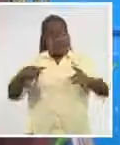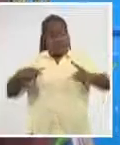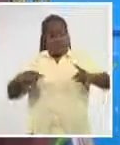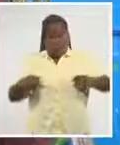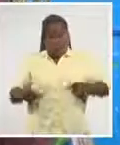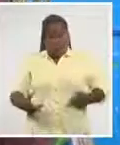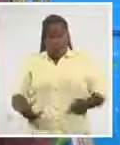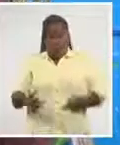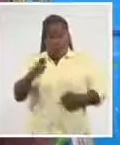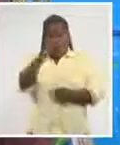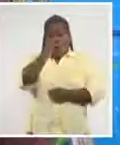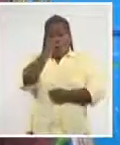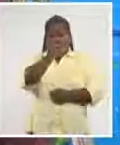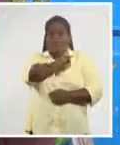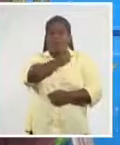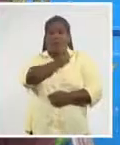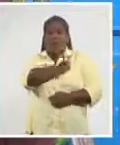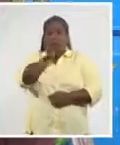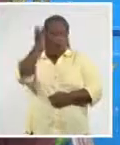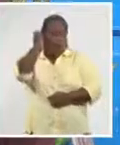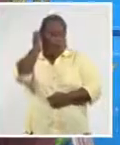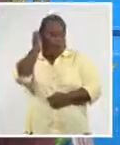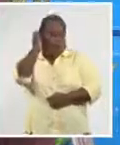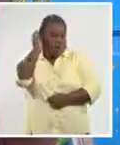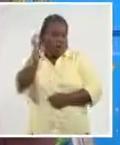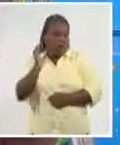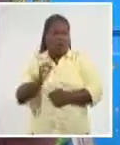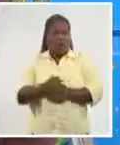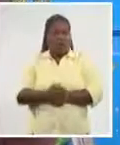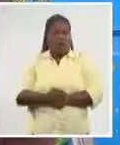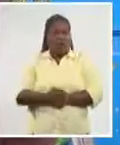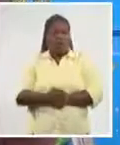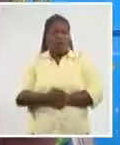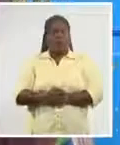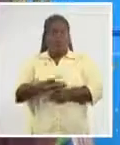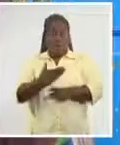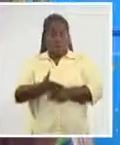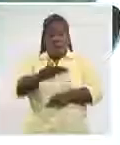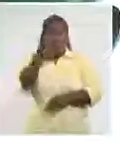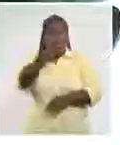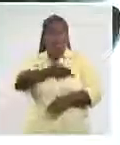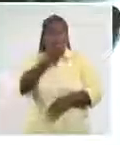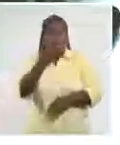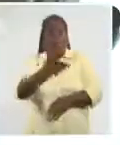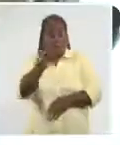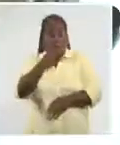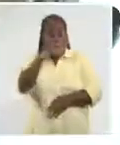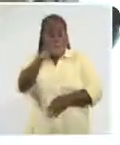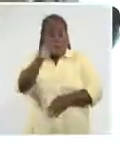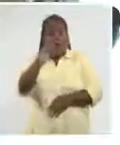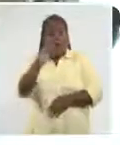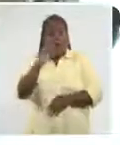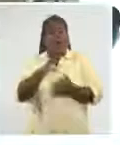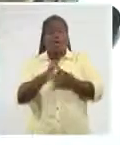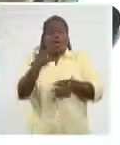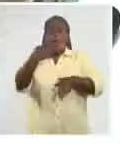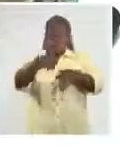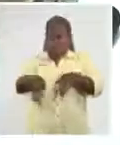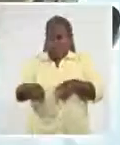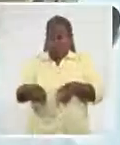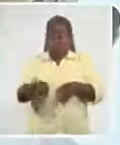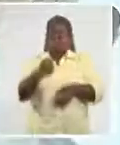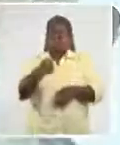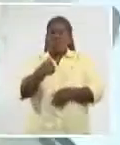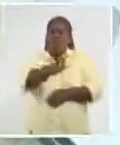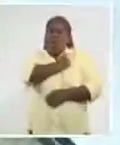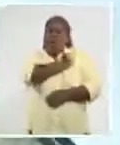quiere convertirse en mujer, a partir del poema de Norges Espinosa. Hay una pieza también dedicada a Nancy Morejón, Amo a mi